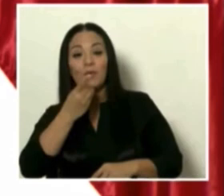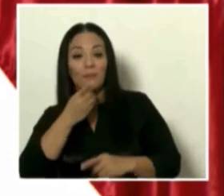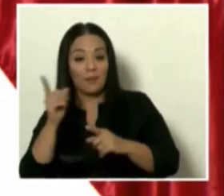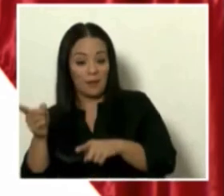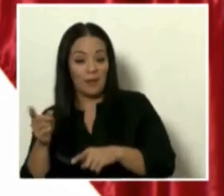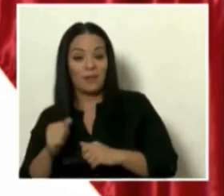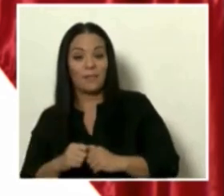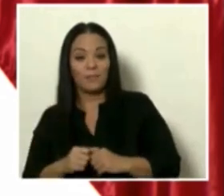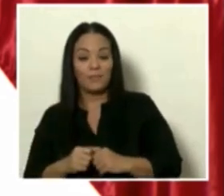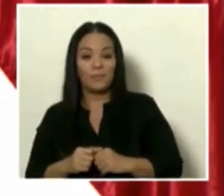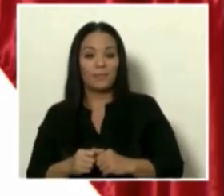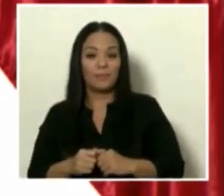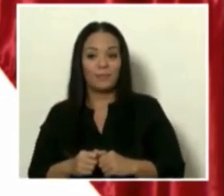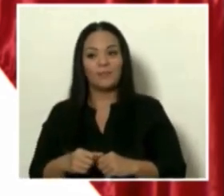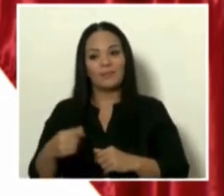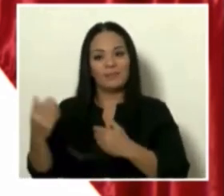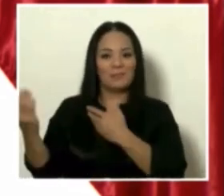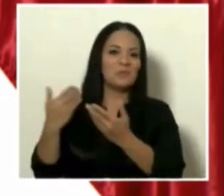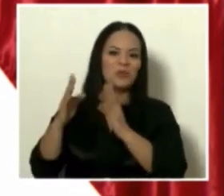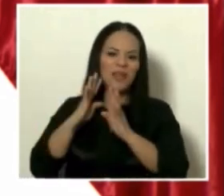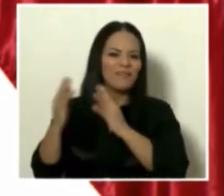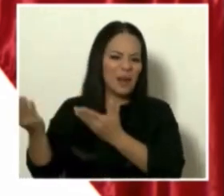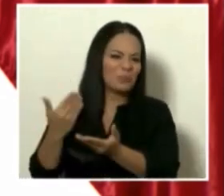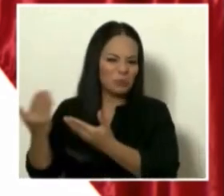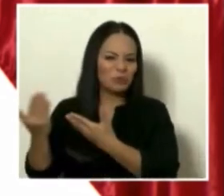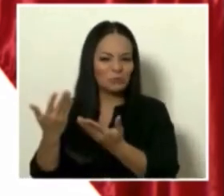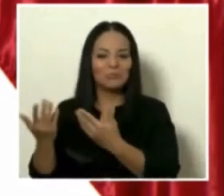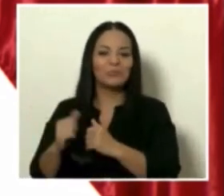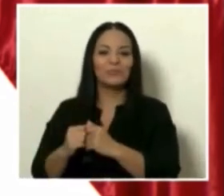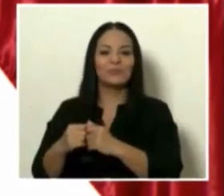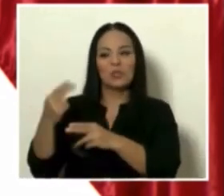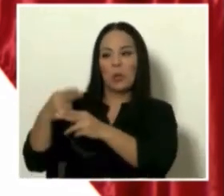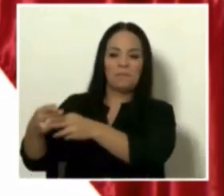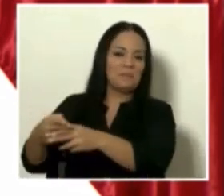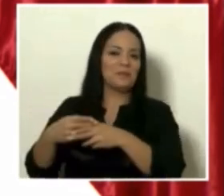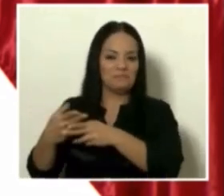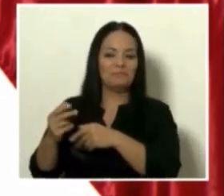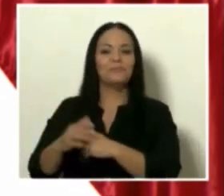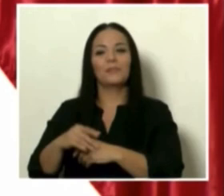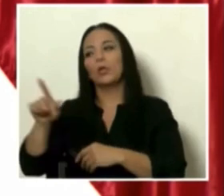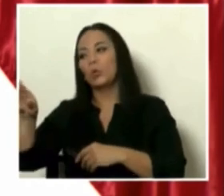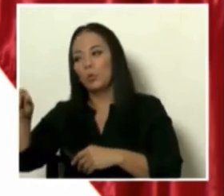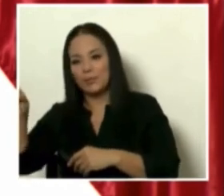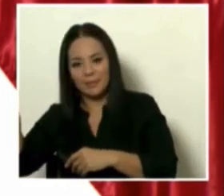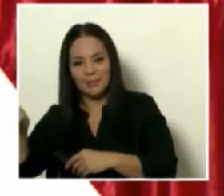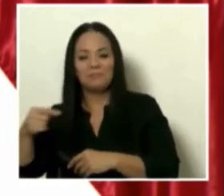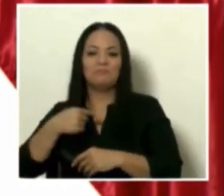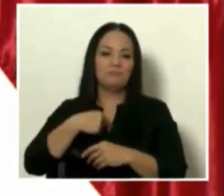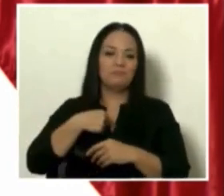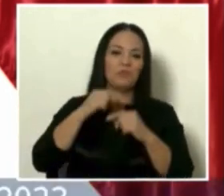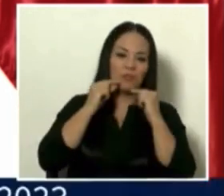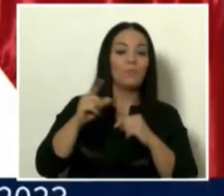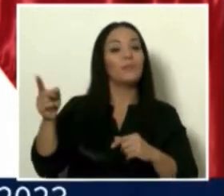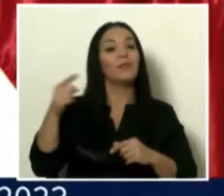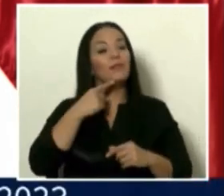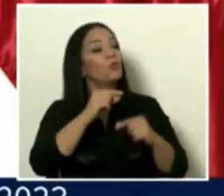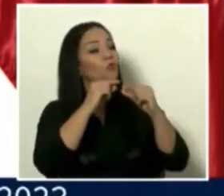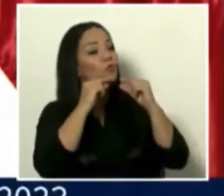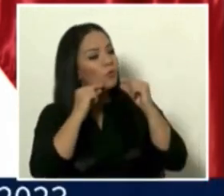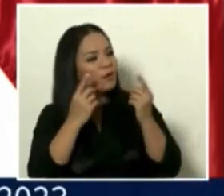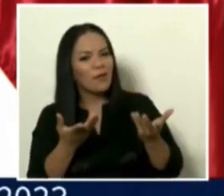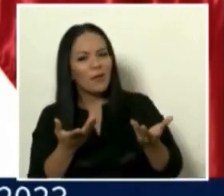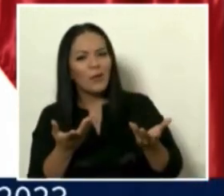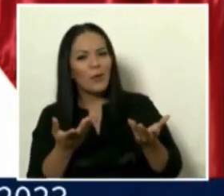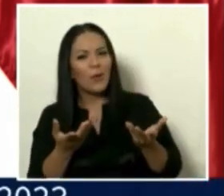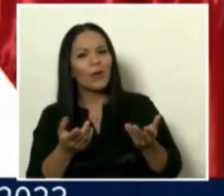Rodrigo, porque nos tratamos de nombre de pila, Luis, Rodrigo, no puede no estar